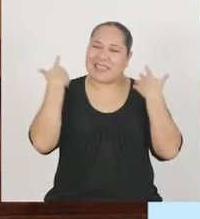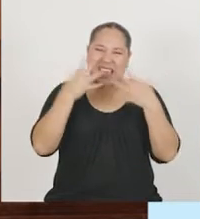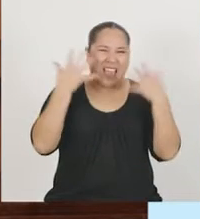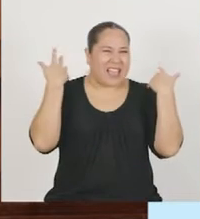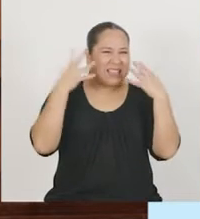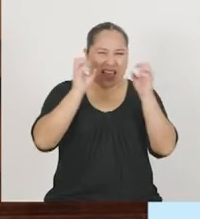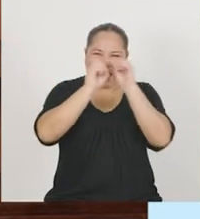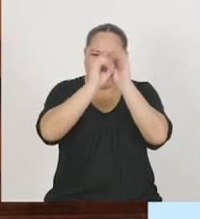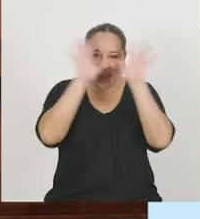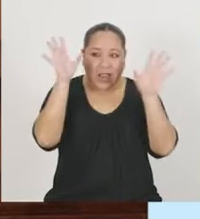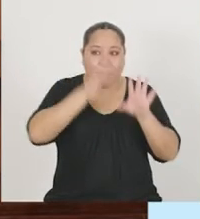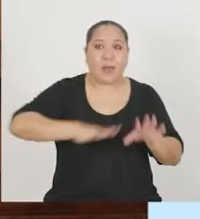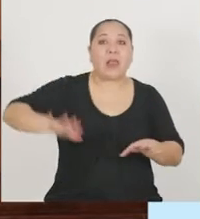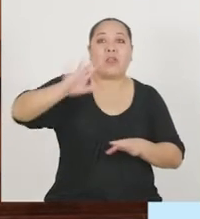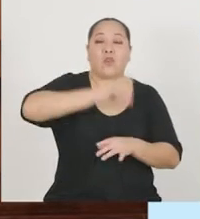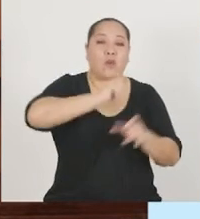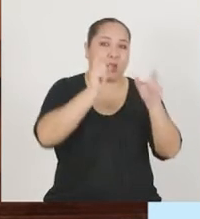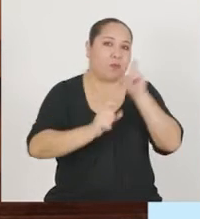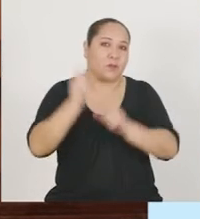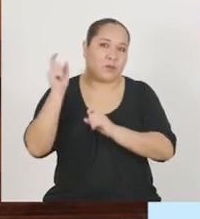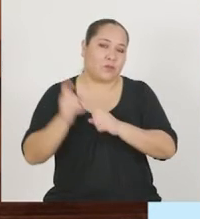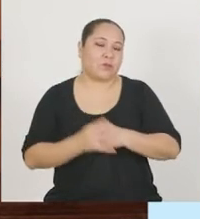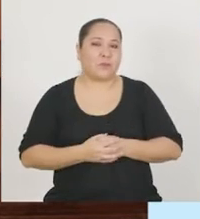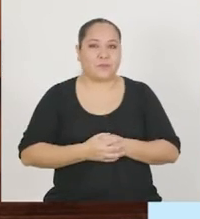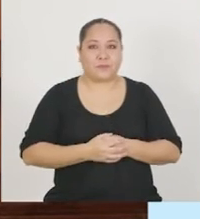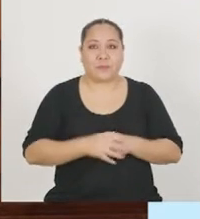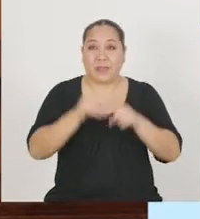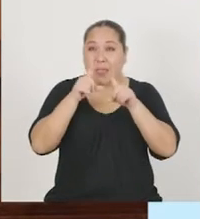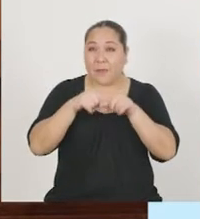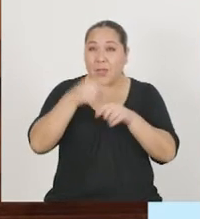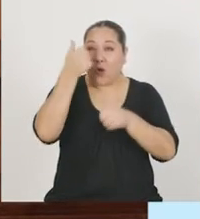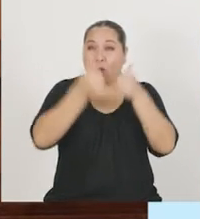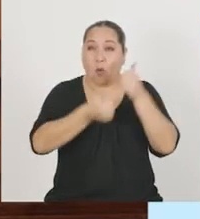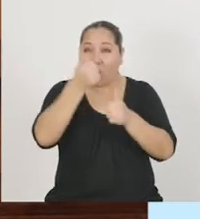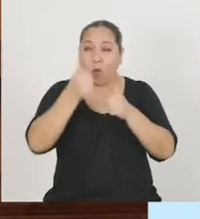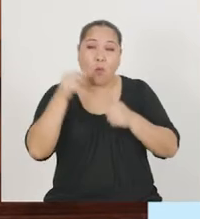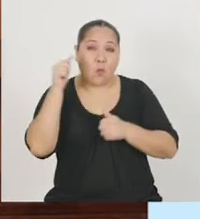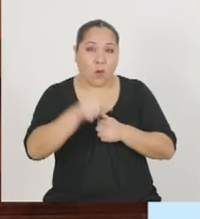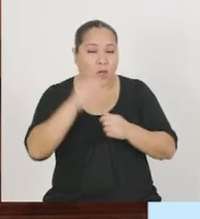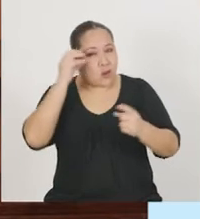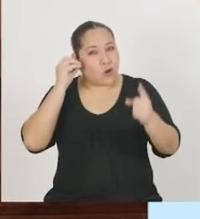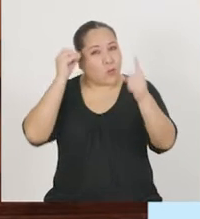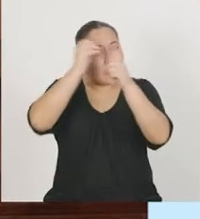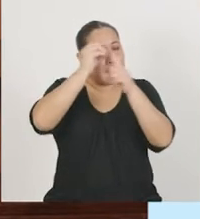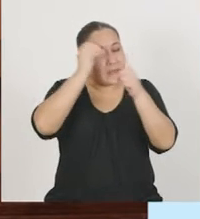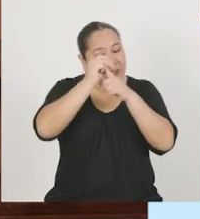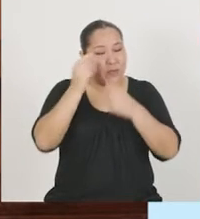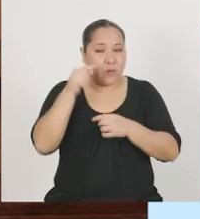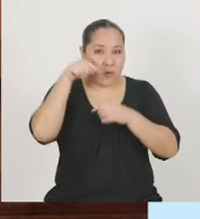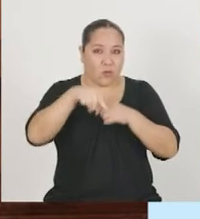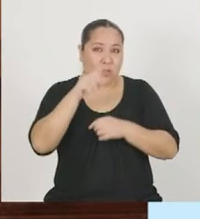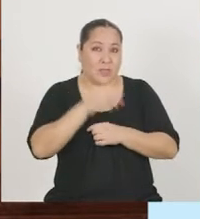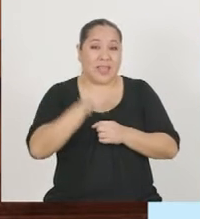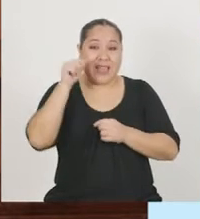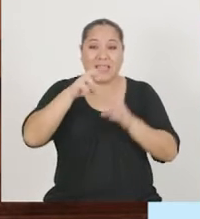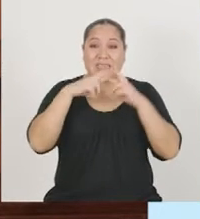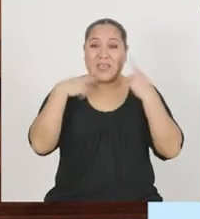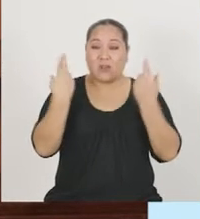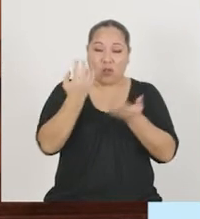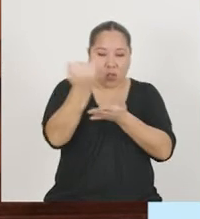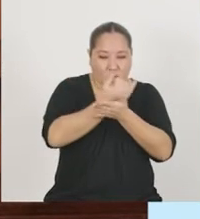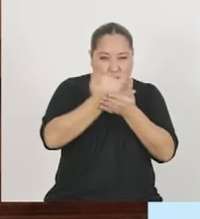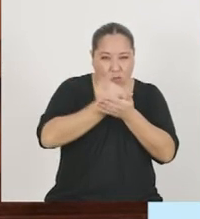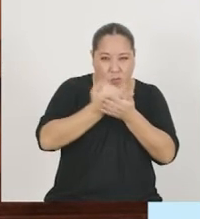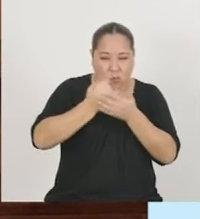que quede muy clara para todas y todos. Dependiendo de cuál sea el reto principal de la sesión